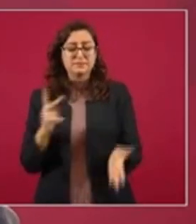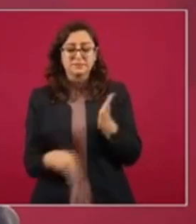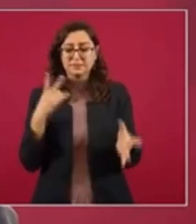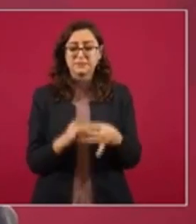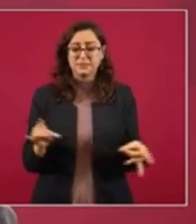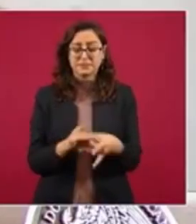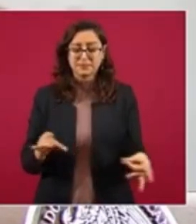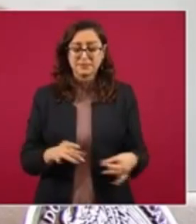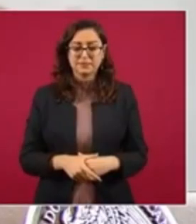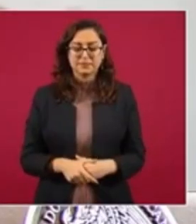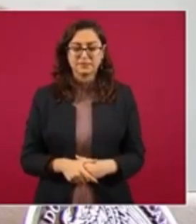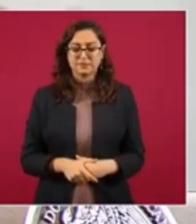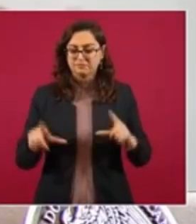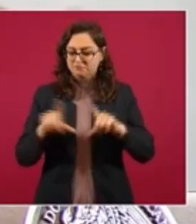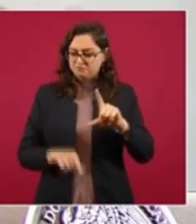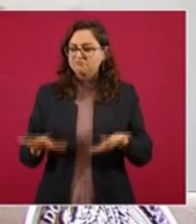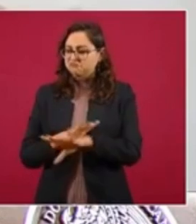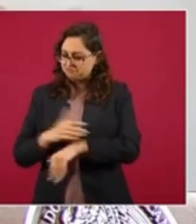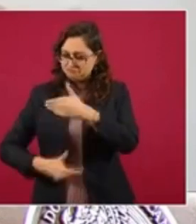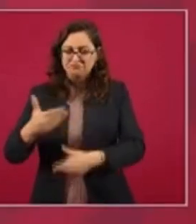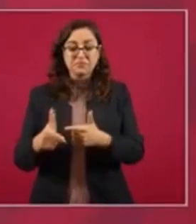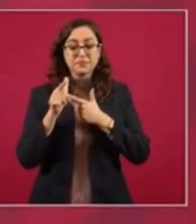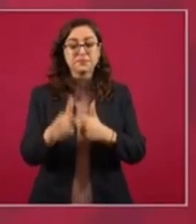afecte la transformación de México.